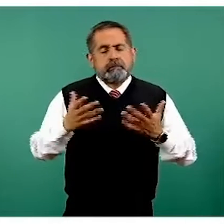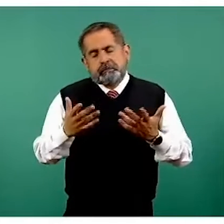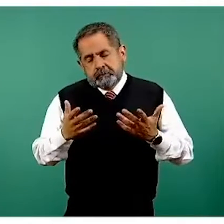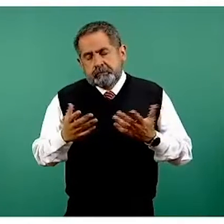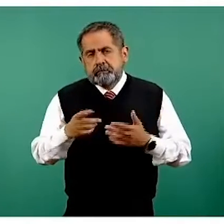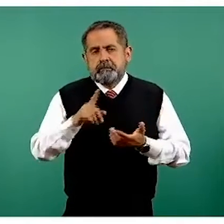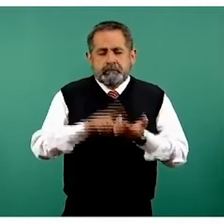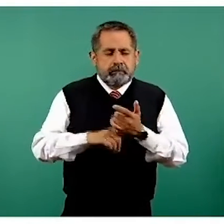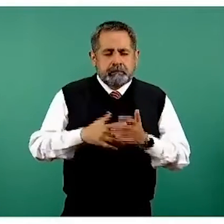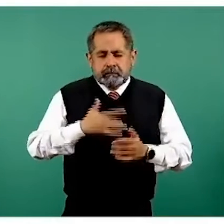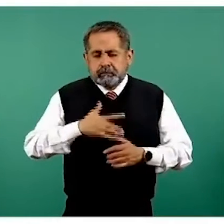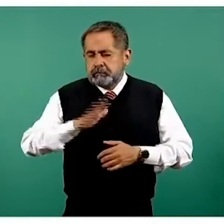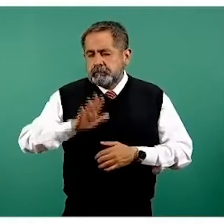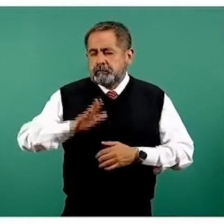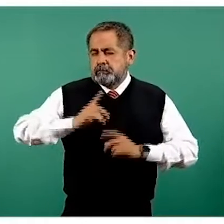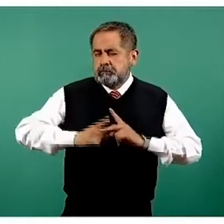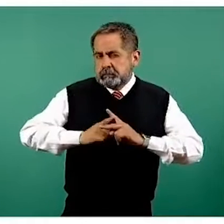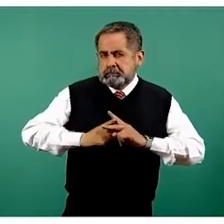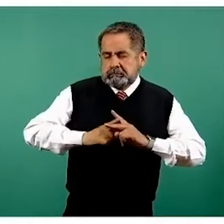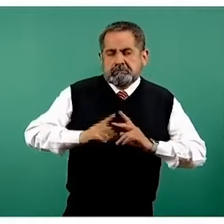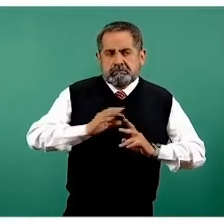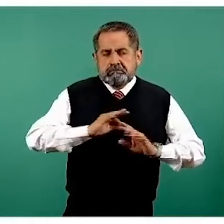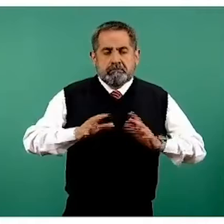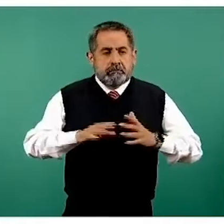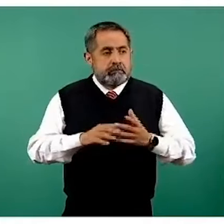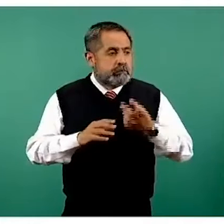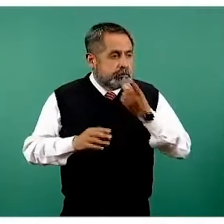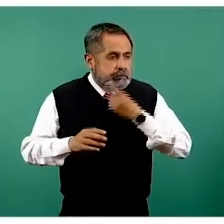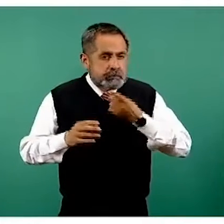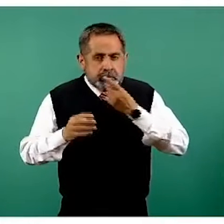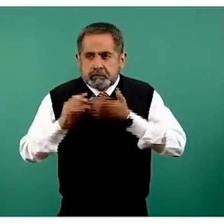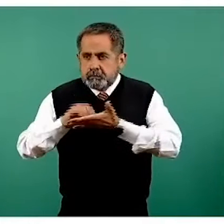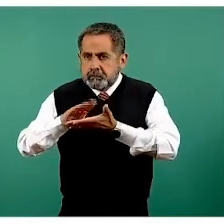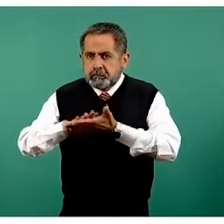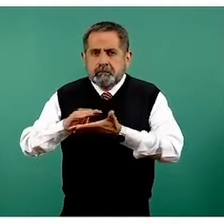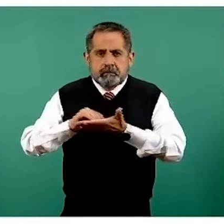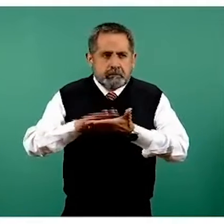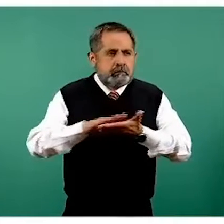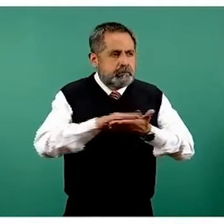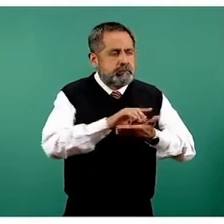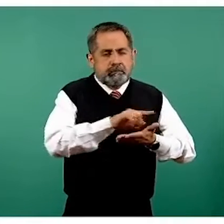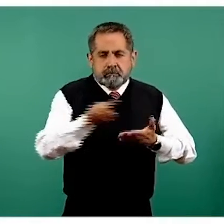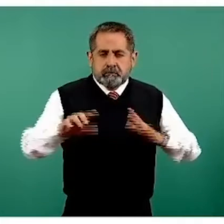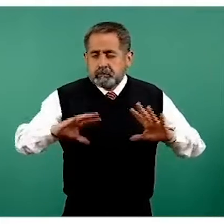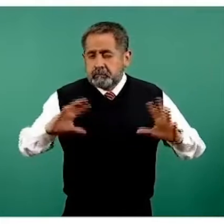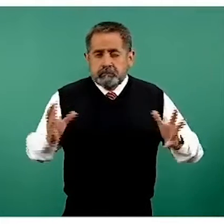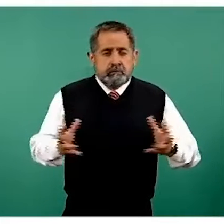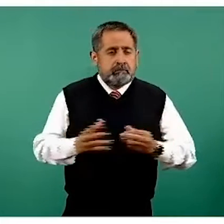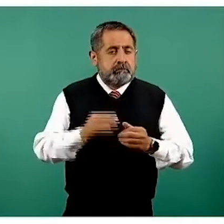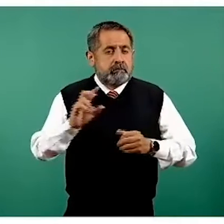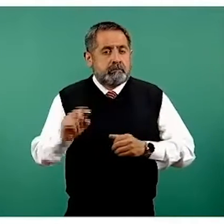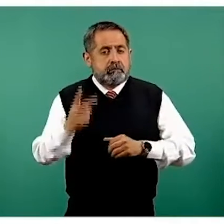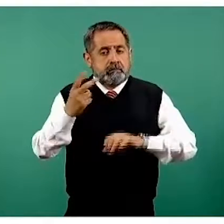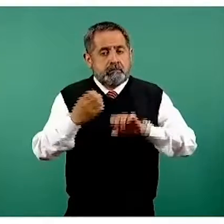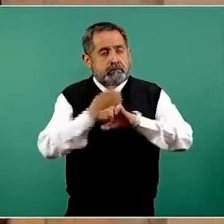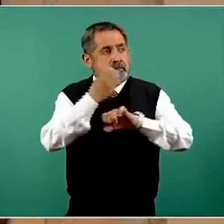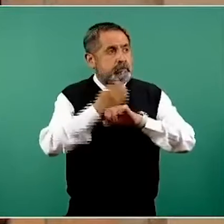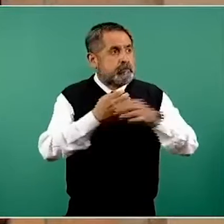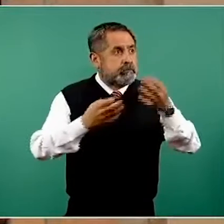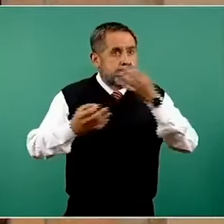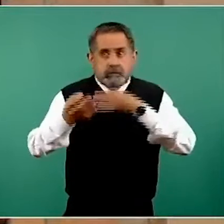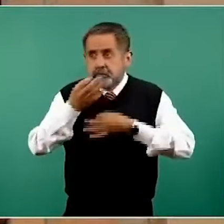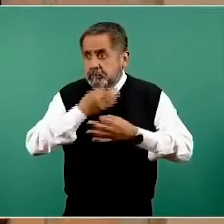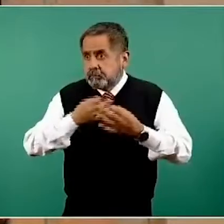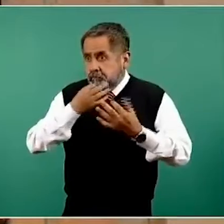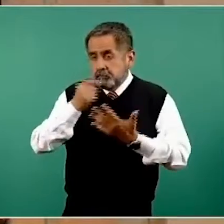casos estimados en relación a la notificación que se ha realizado por parte de las 32 entidades federativas en el CISBER,